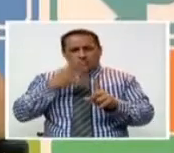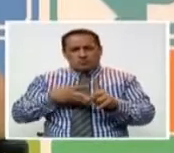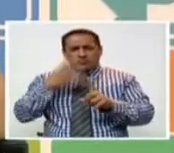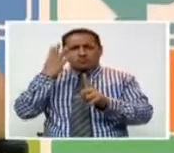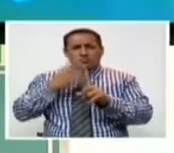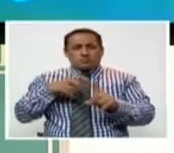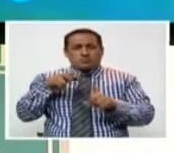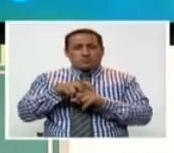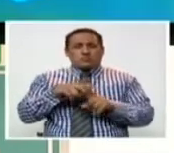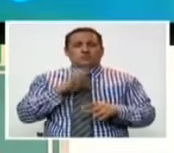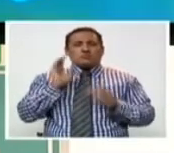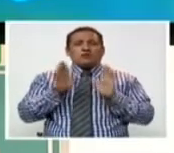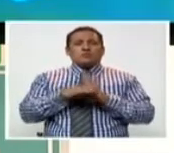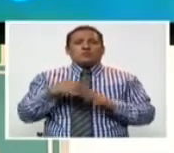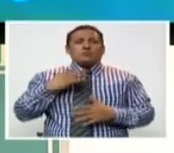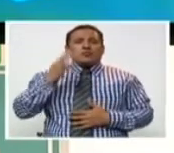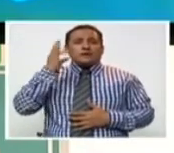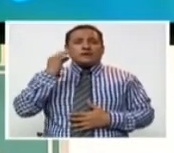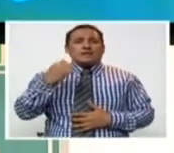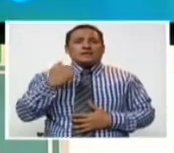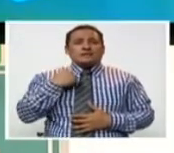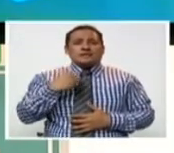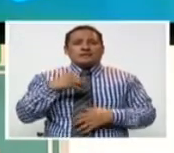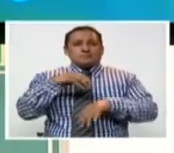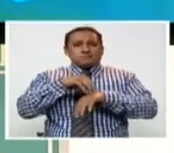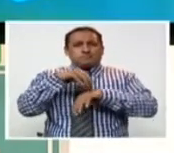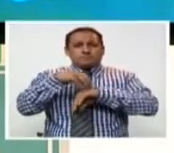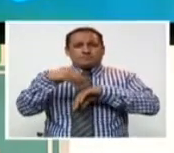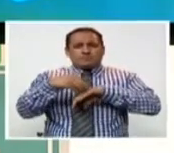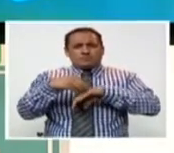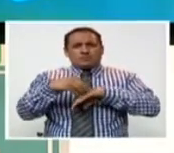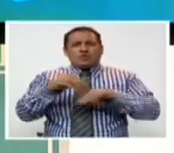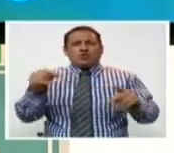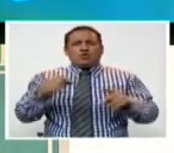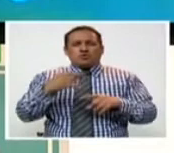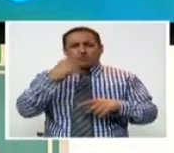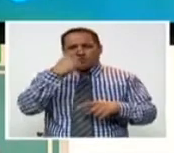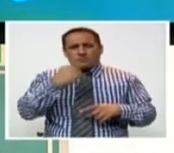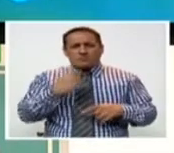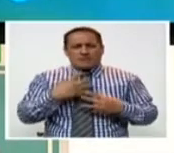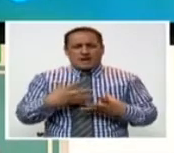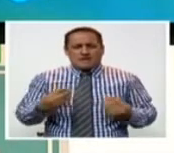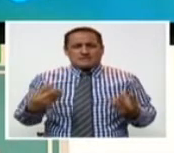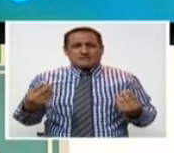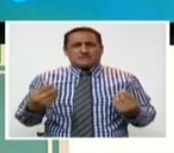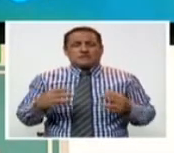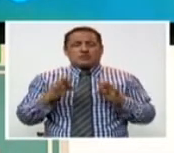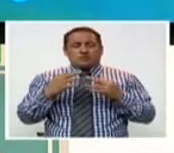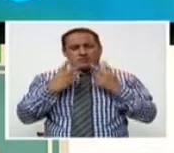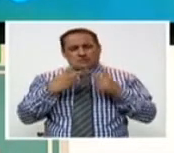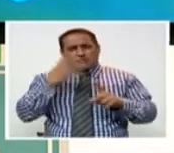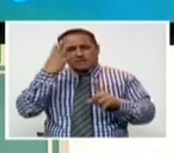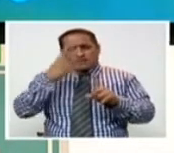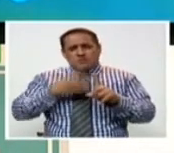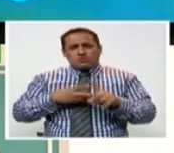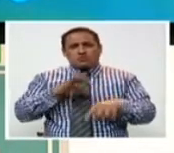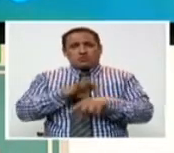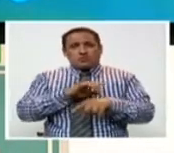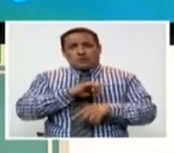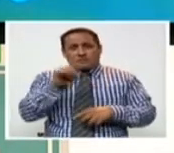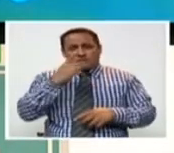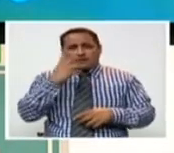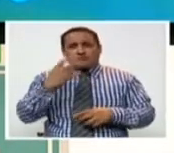detectarlas. Por ejemplo, mujeres que tienen moretones fáciles o un sangrado menstrual abundante, valdría la pena la